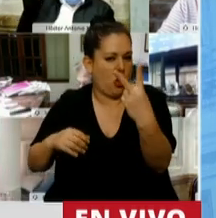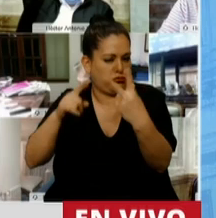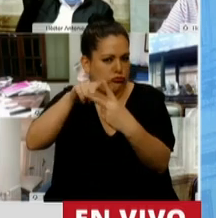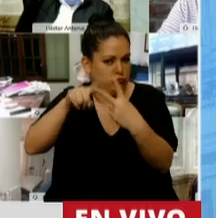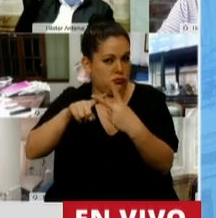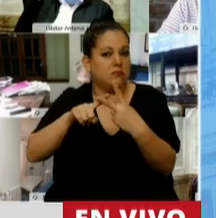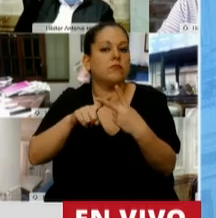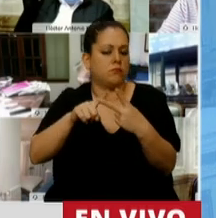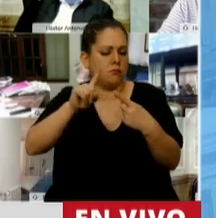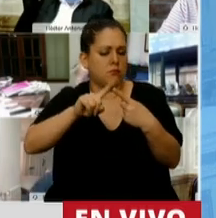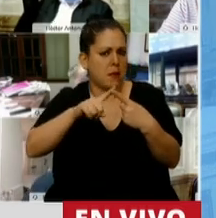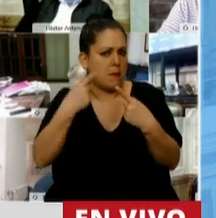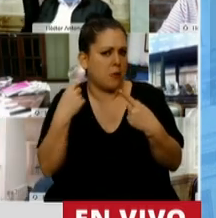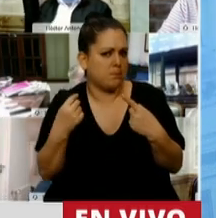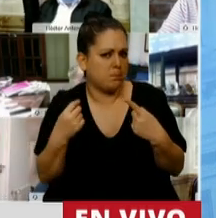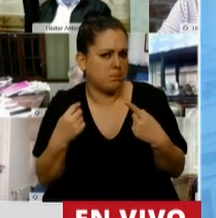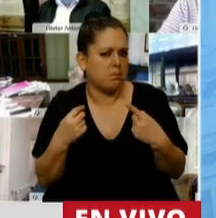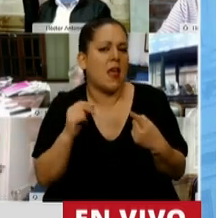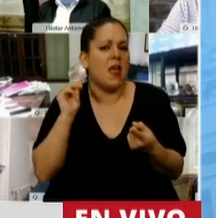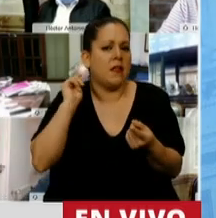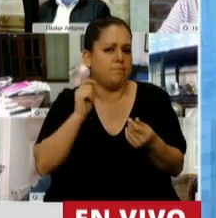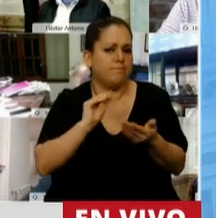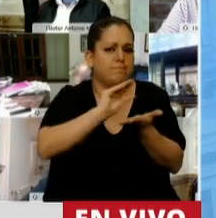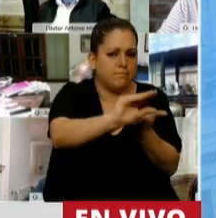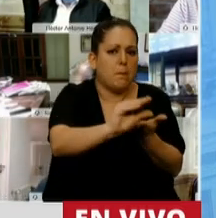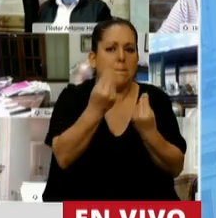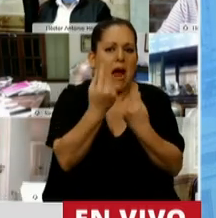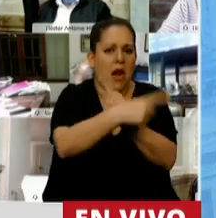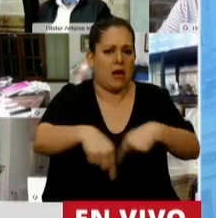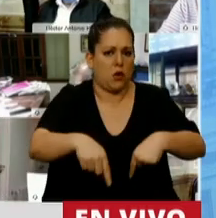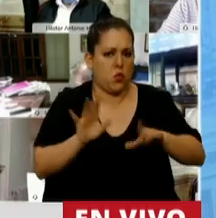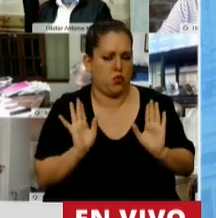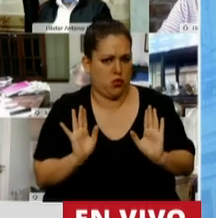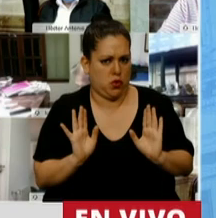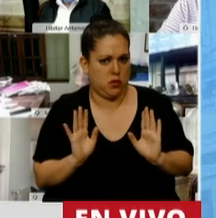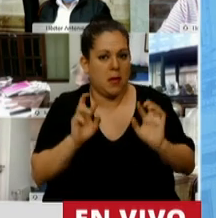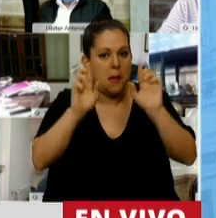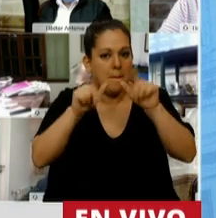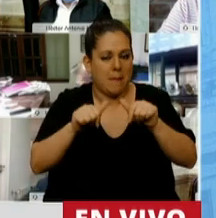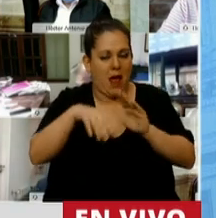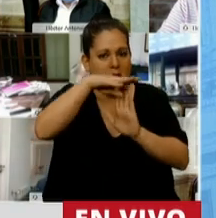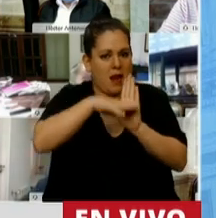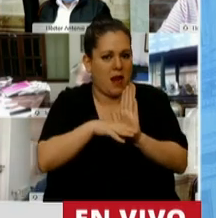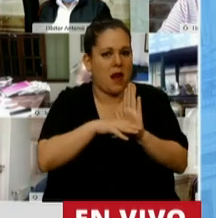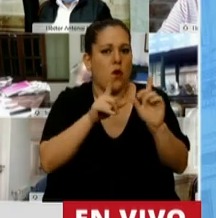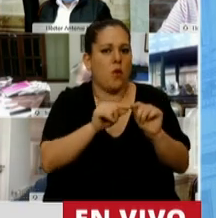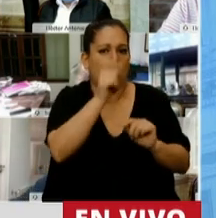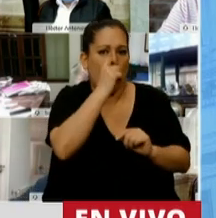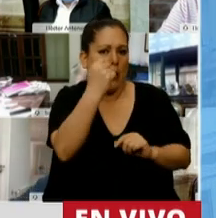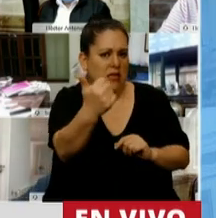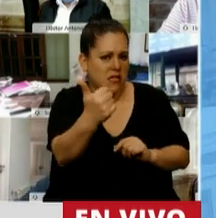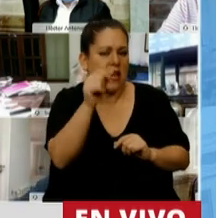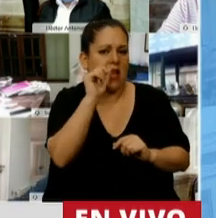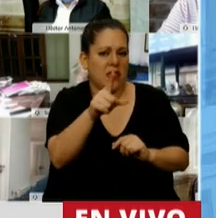El eje uno es la asignación y distribución de los recursos. El programa 26, desarrollo de la